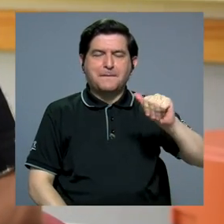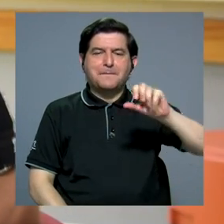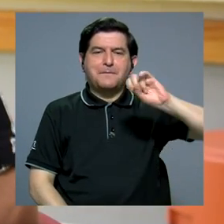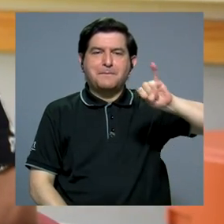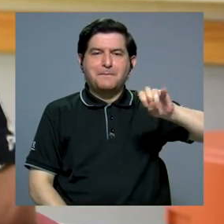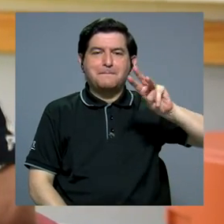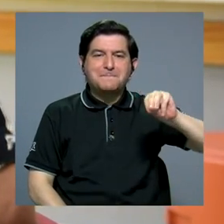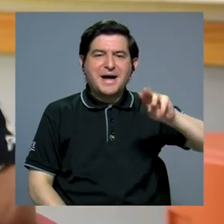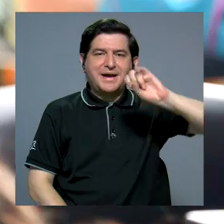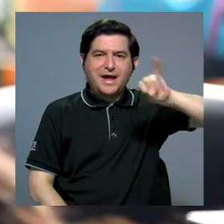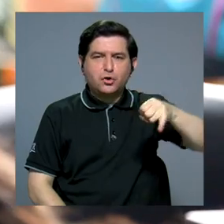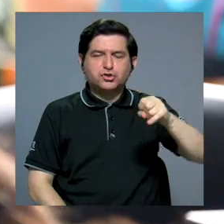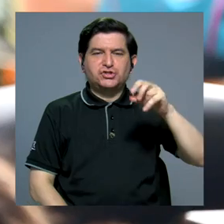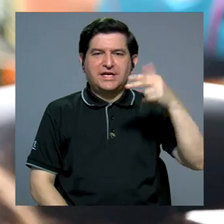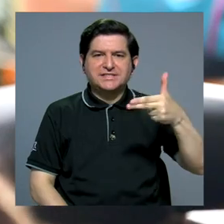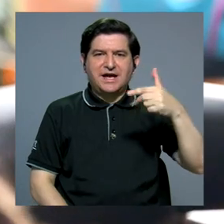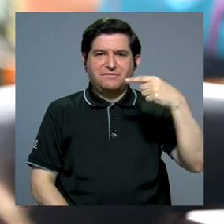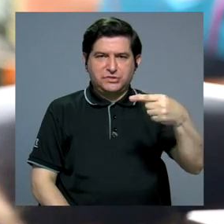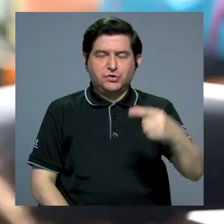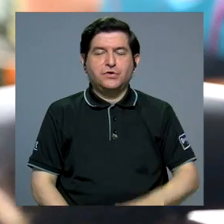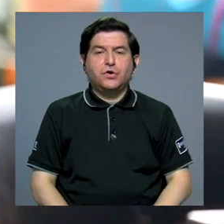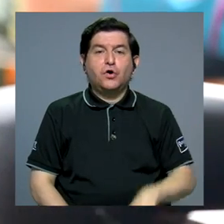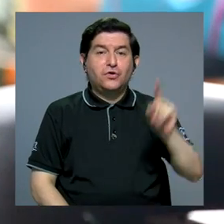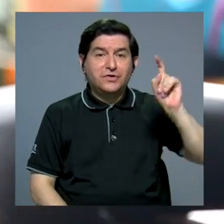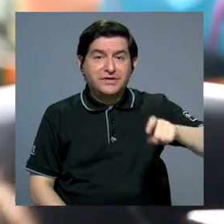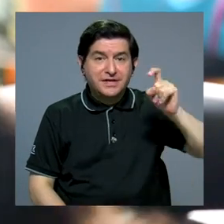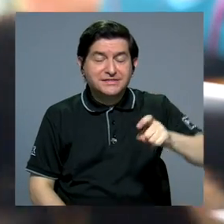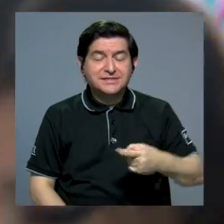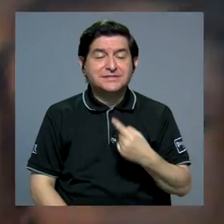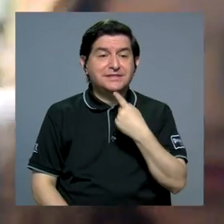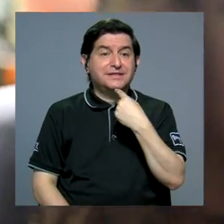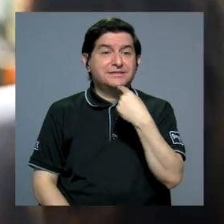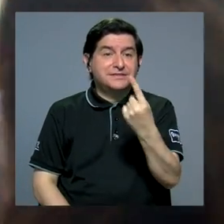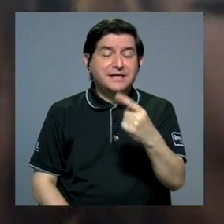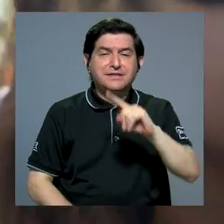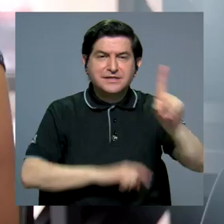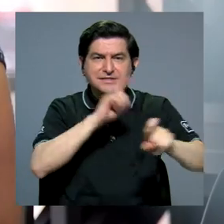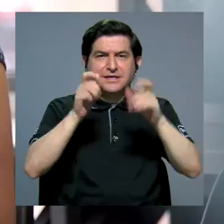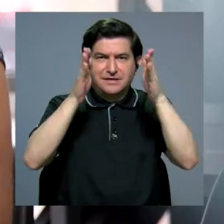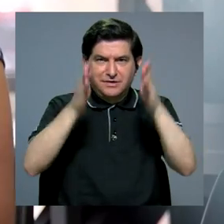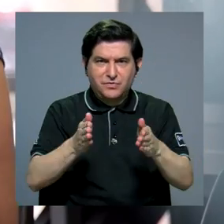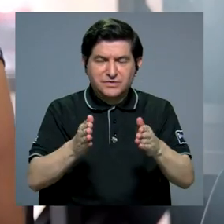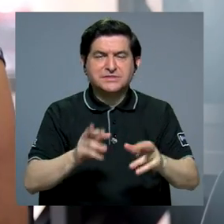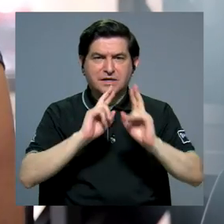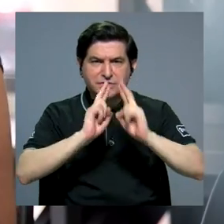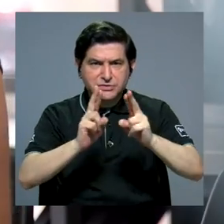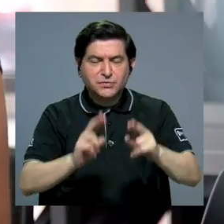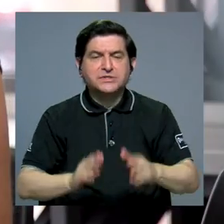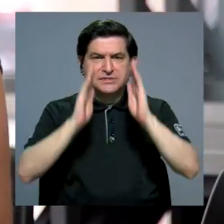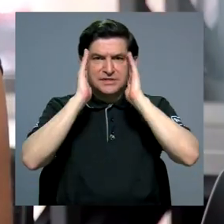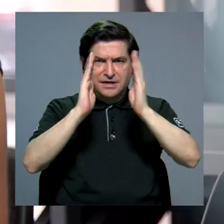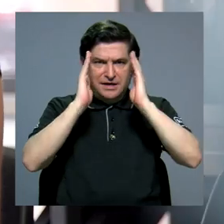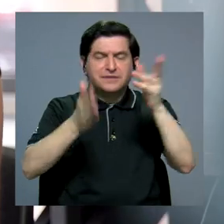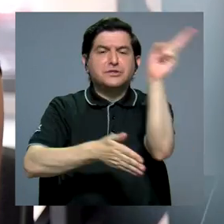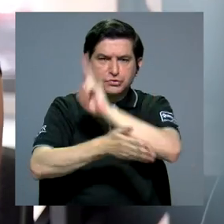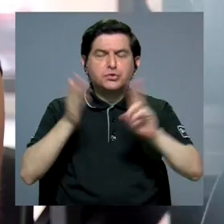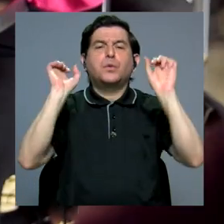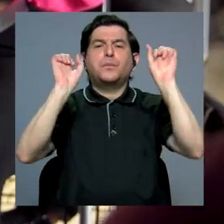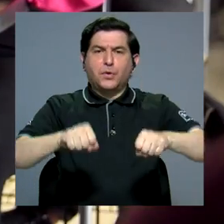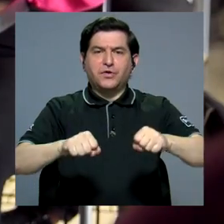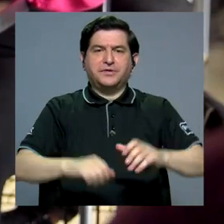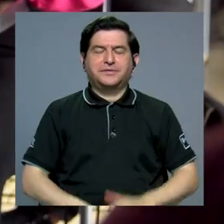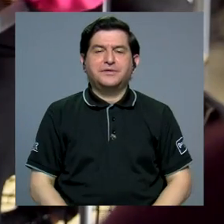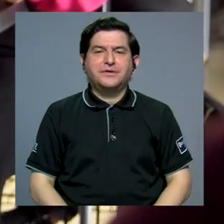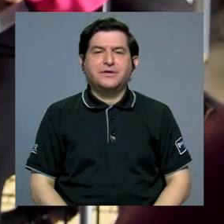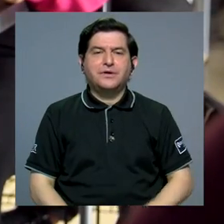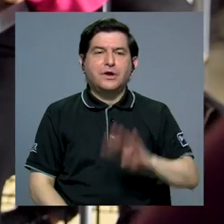José Chávez Gró explicó que muchas de las necesidades expresadas por las encuestadas podrían ser abordadas por la universidad.